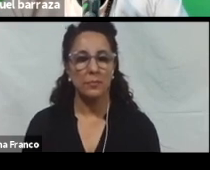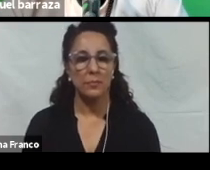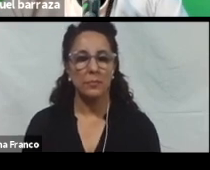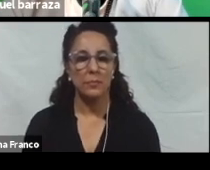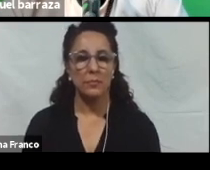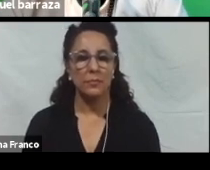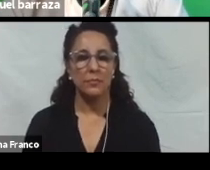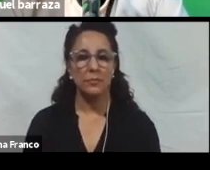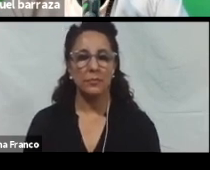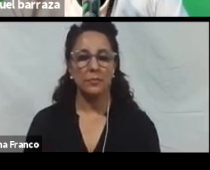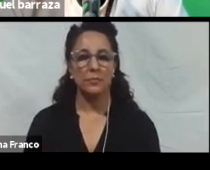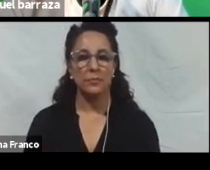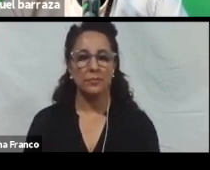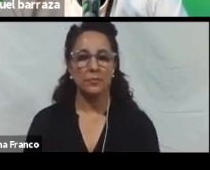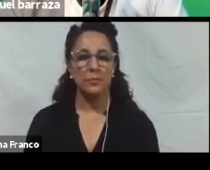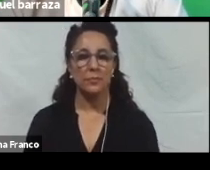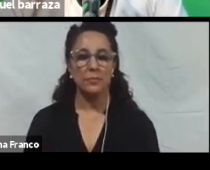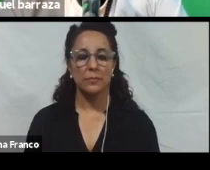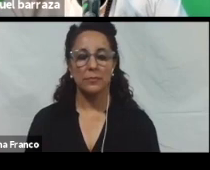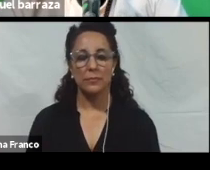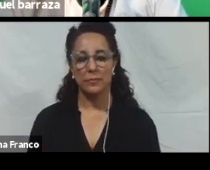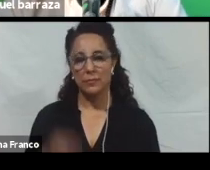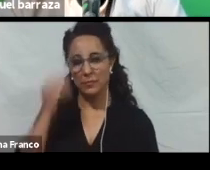validarlo. Con estas herramientas.